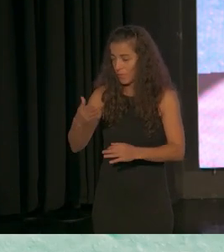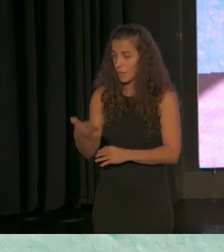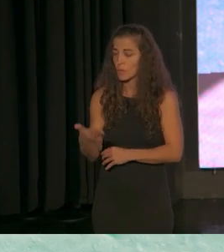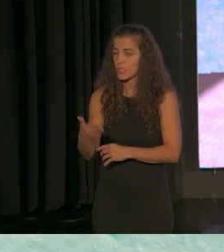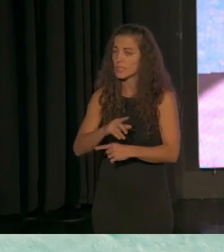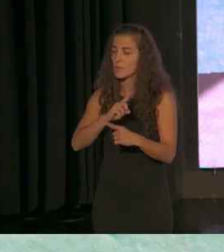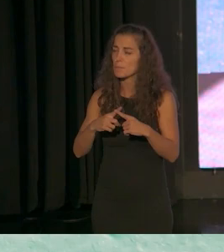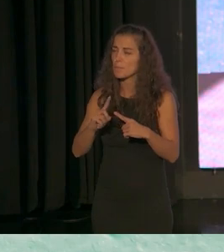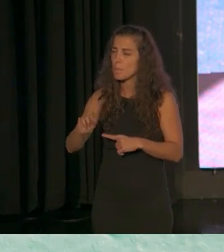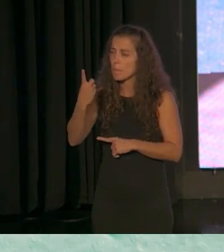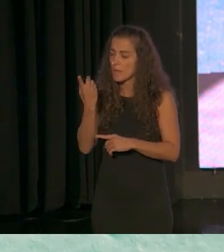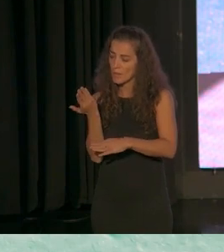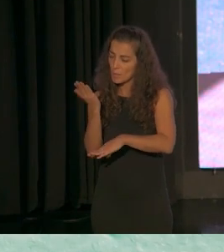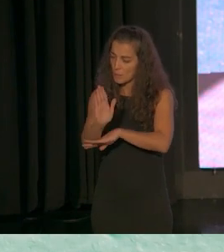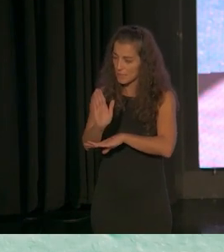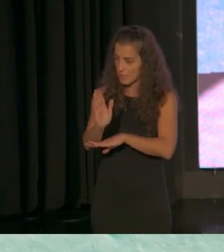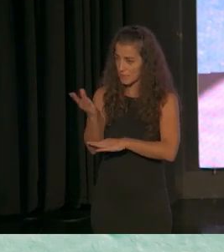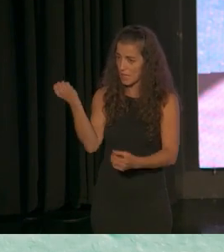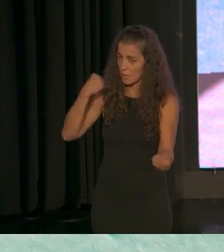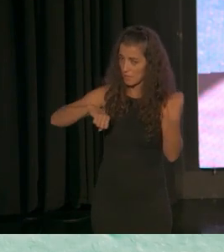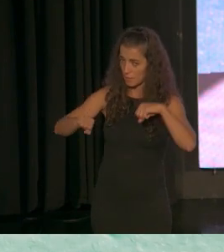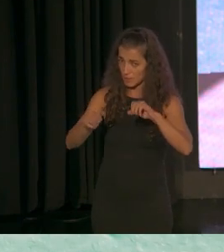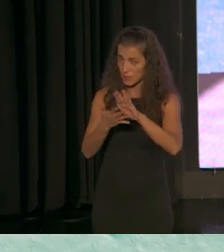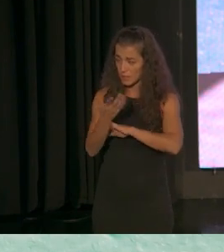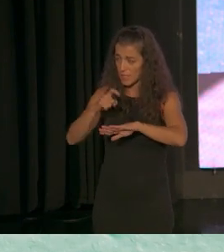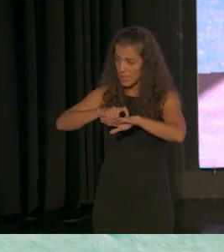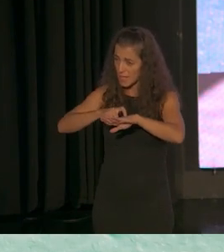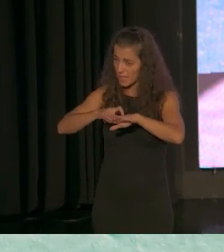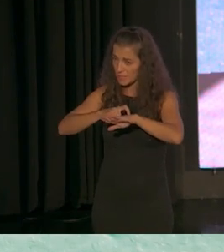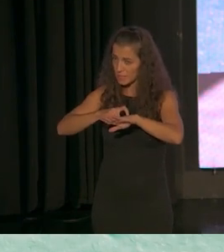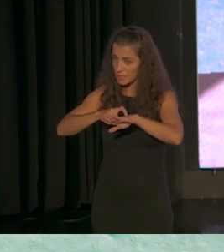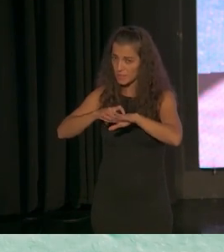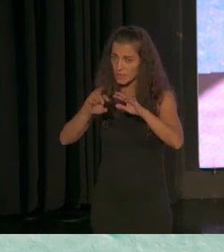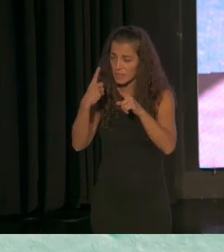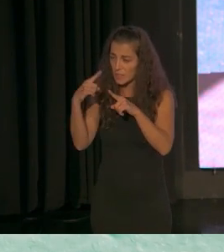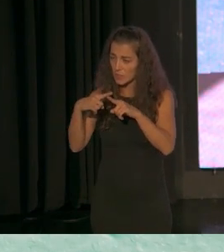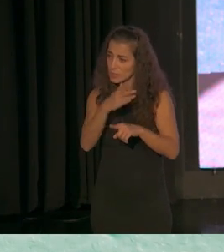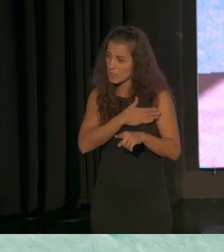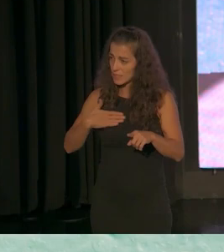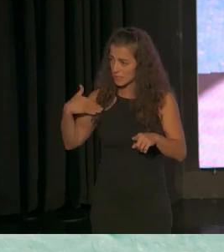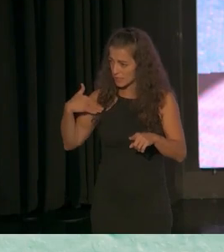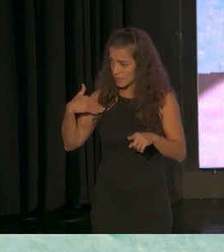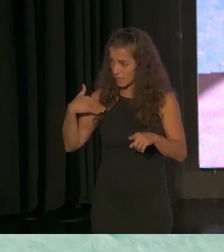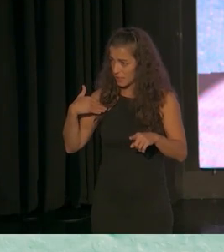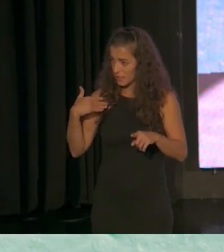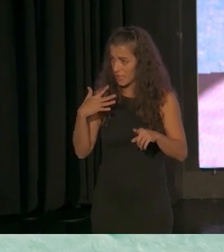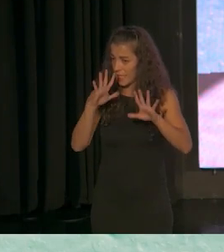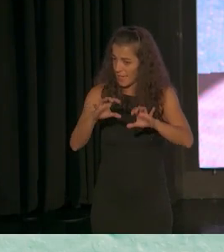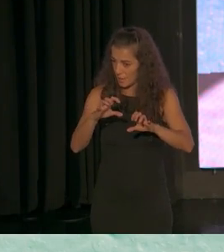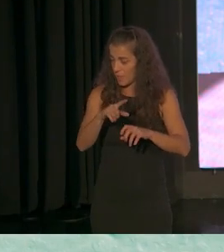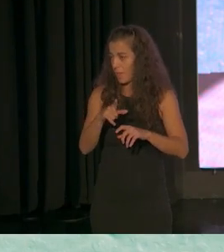presentar la práctica incluye describir las características sobre aquello que queremos que sea competente describir